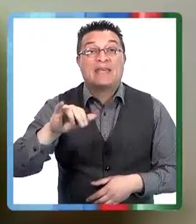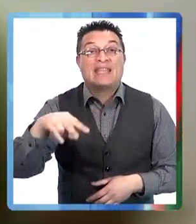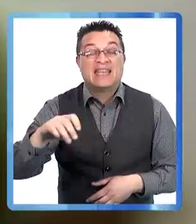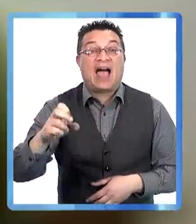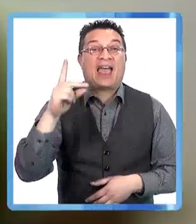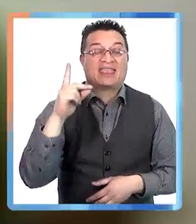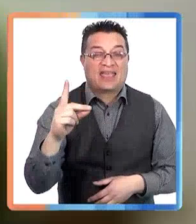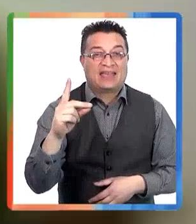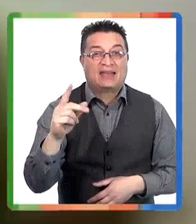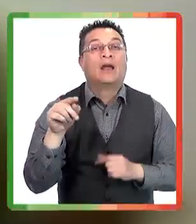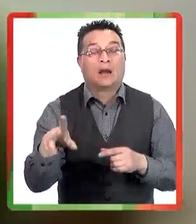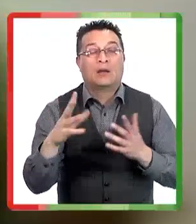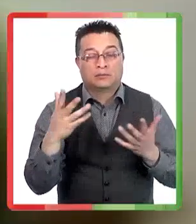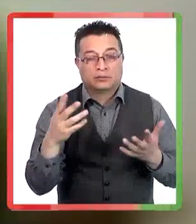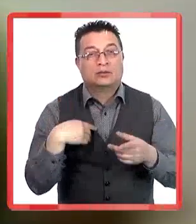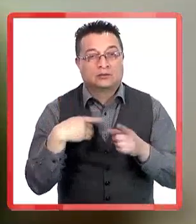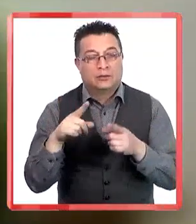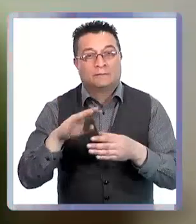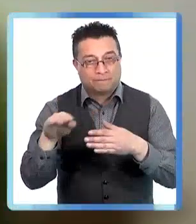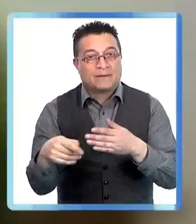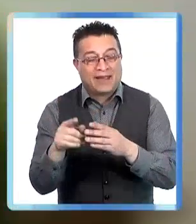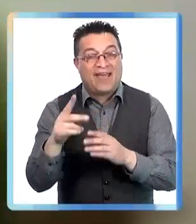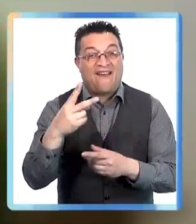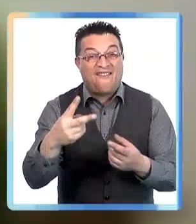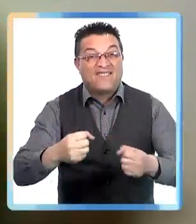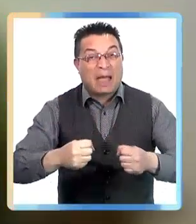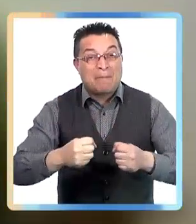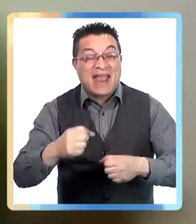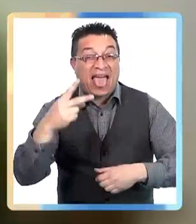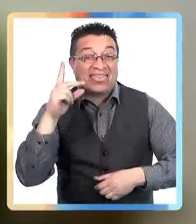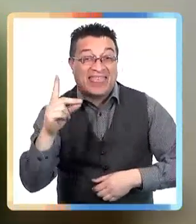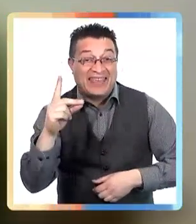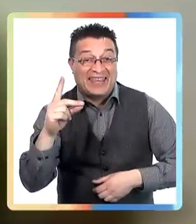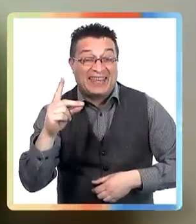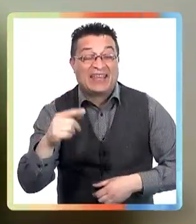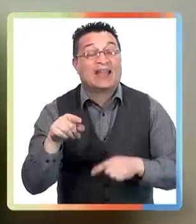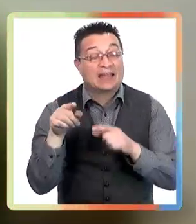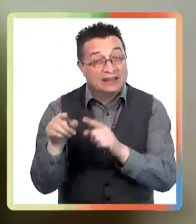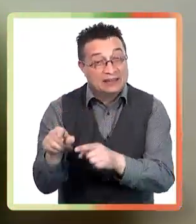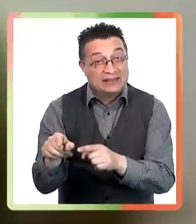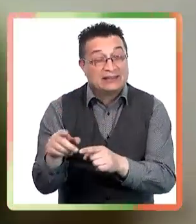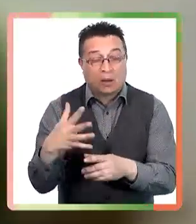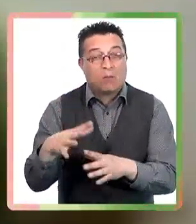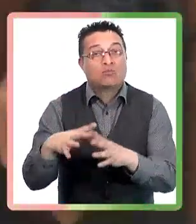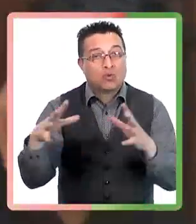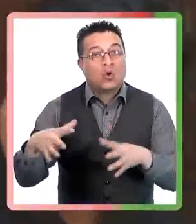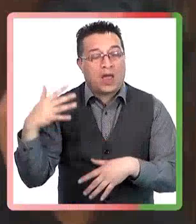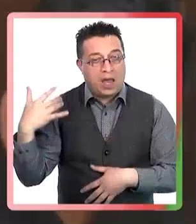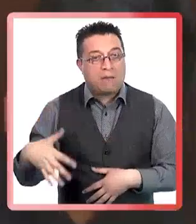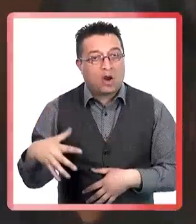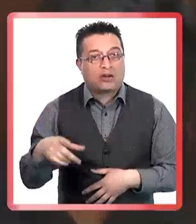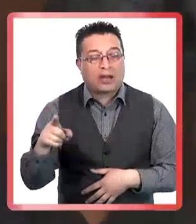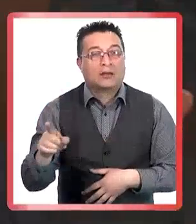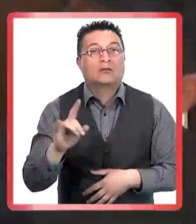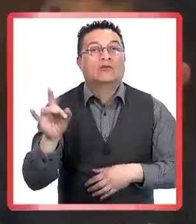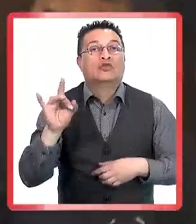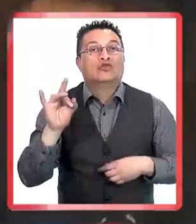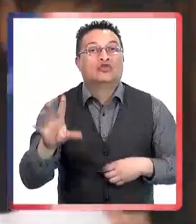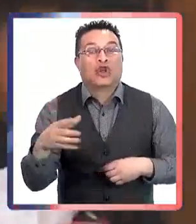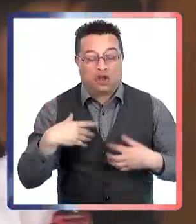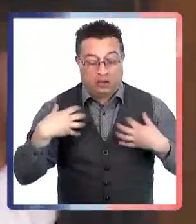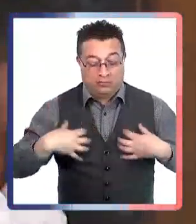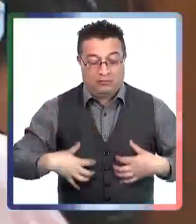famosa, ¿no? Porque se va a empezar a suplementar el pan. La vitamina D tiene mucha importancia, no solo en el